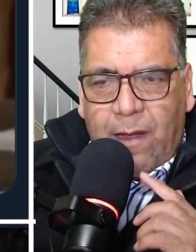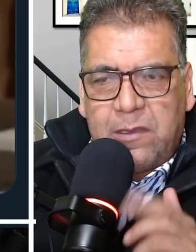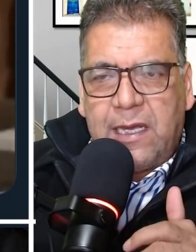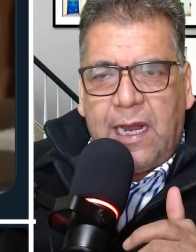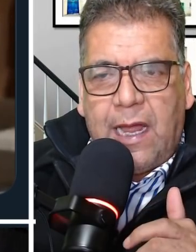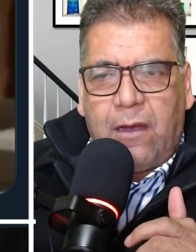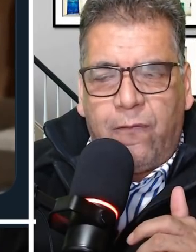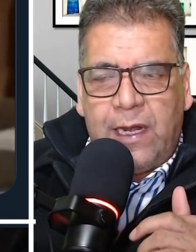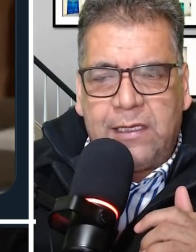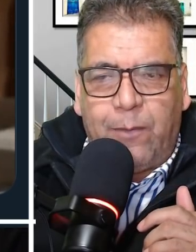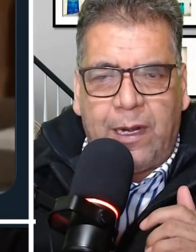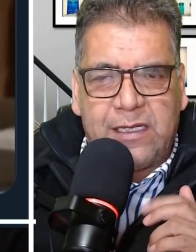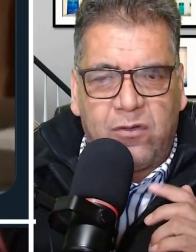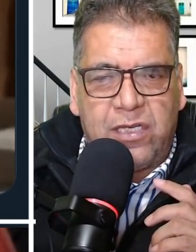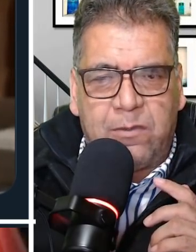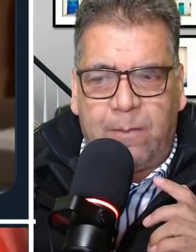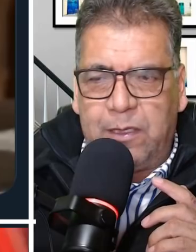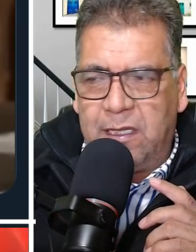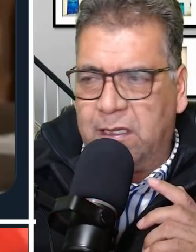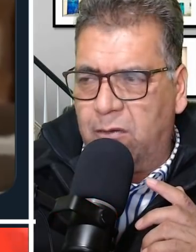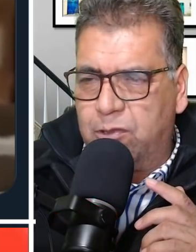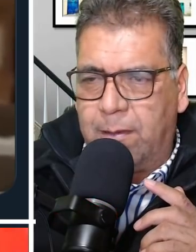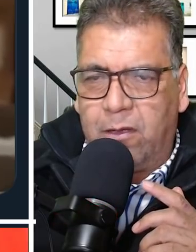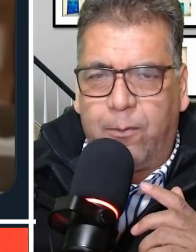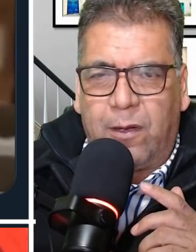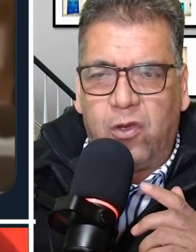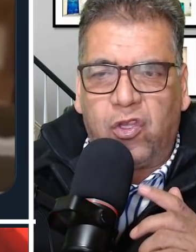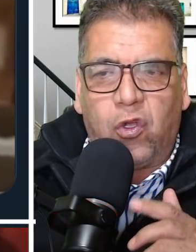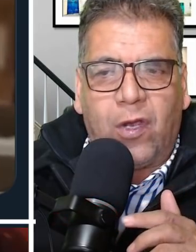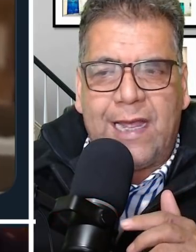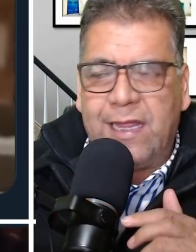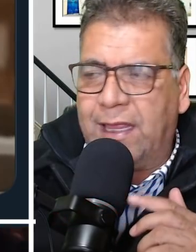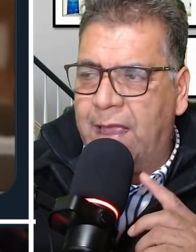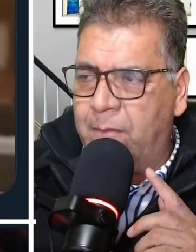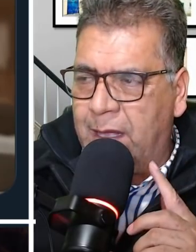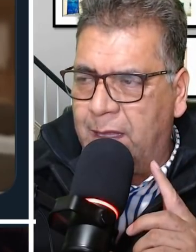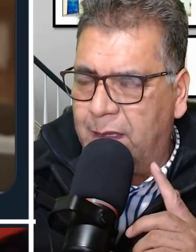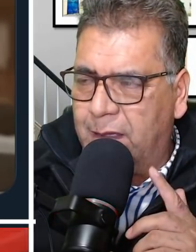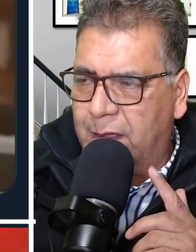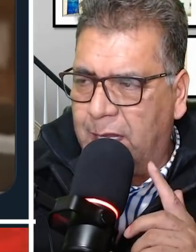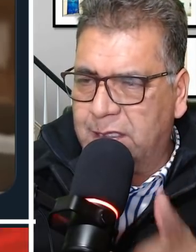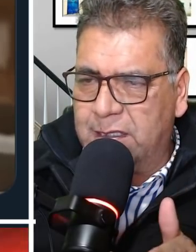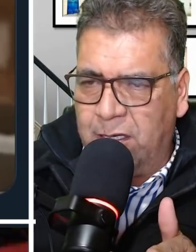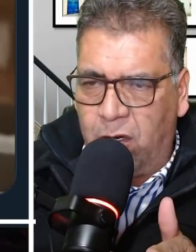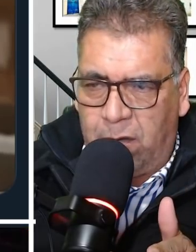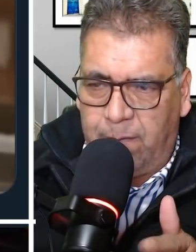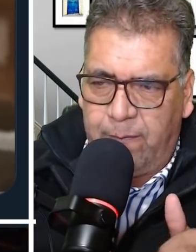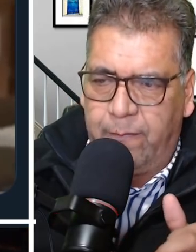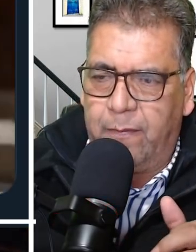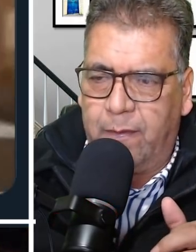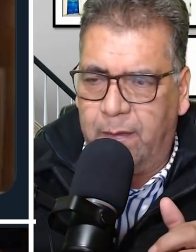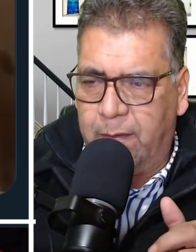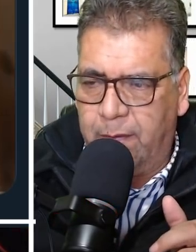Vamos a ir a la conferencia para que escuchemos al presidente López Obrador, porque hoy toca el tema de este señor.